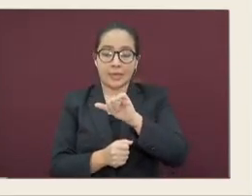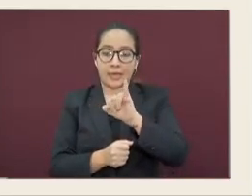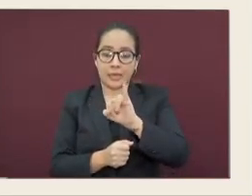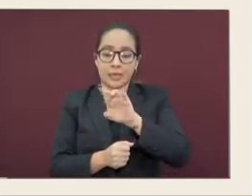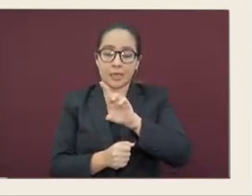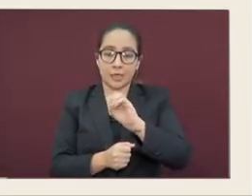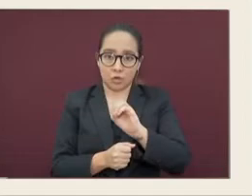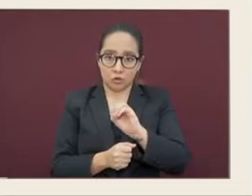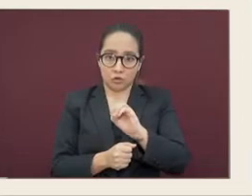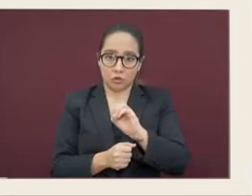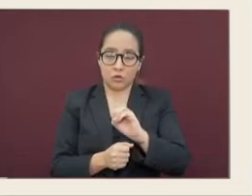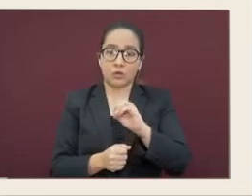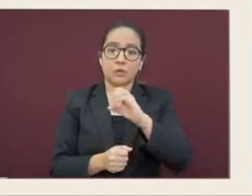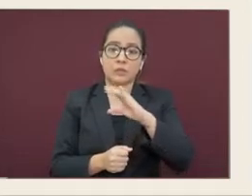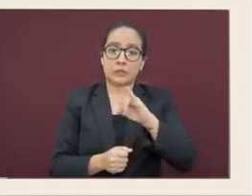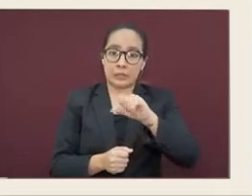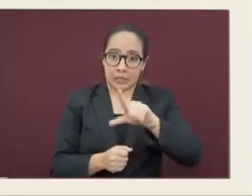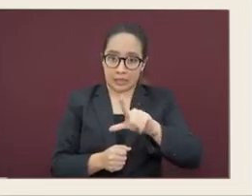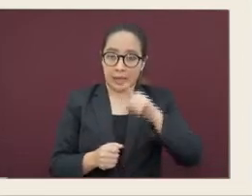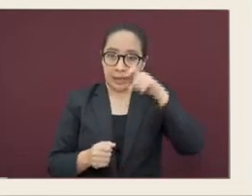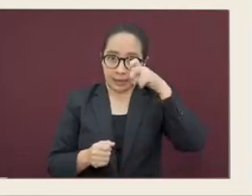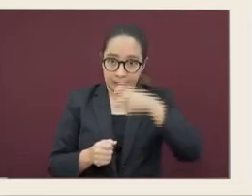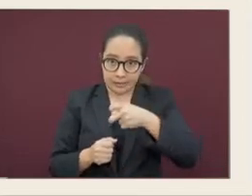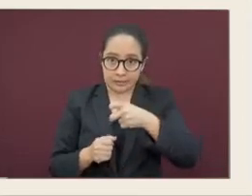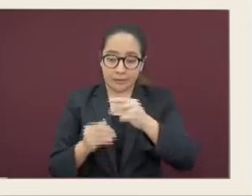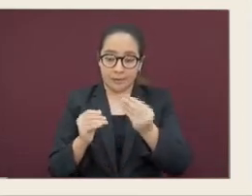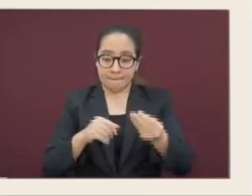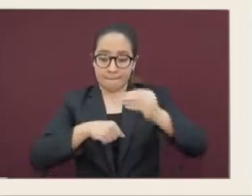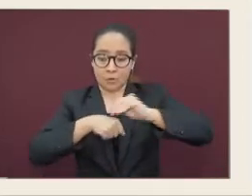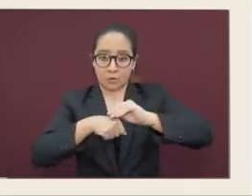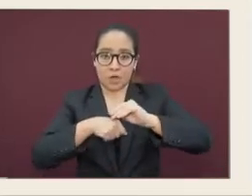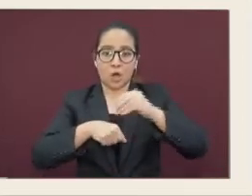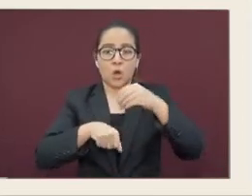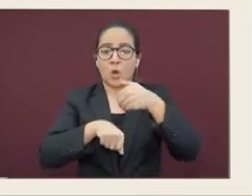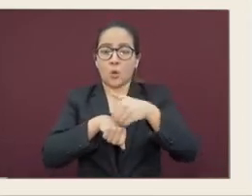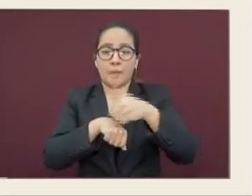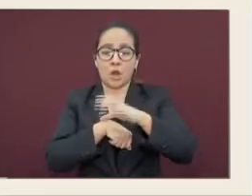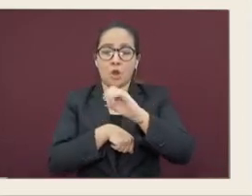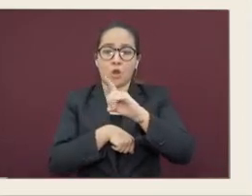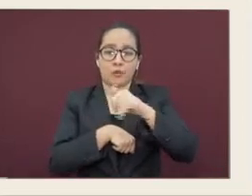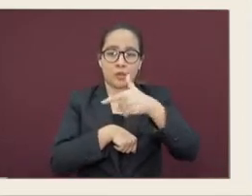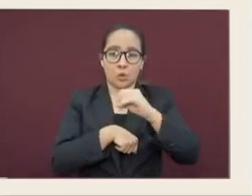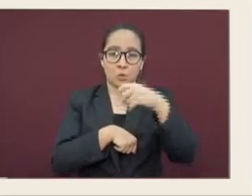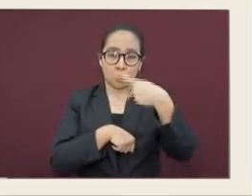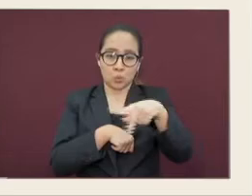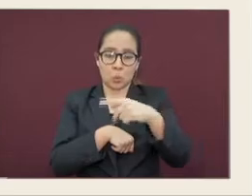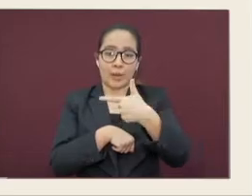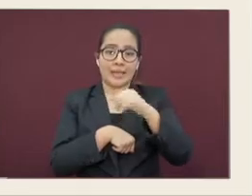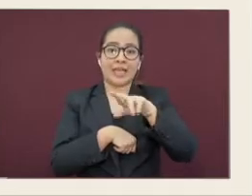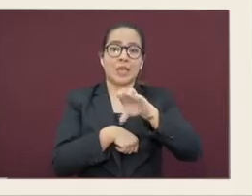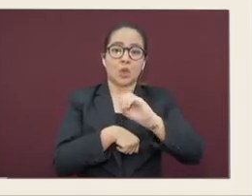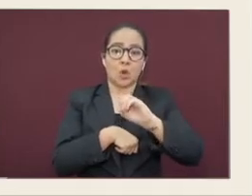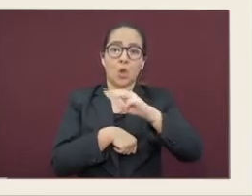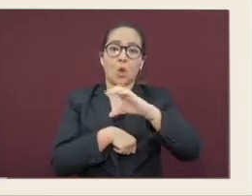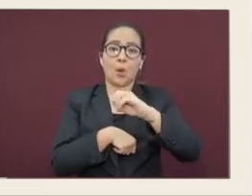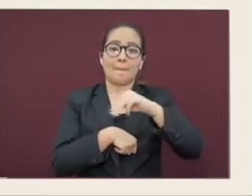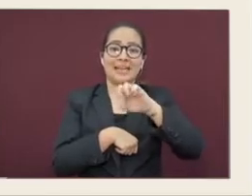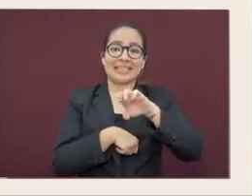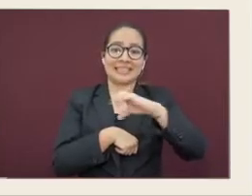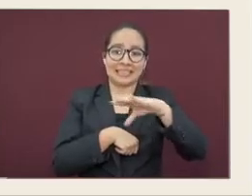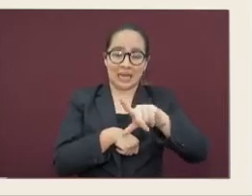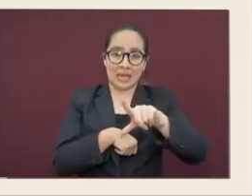ahí deben poner el código de su giro comercial. Quizás muchos de los comerciantes